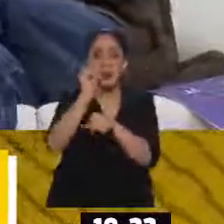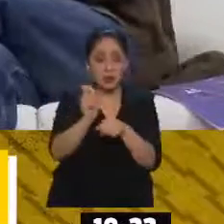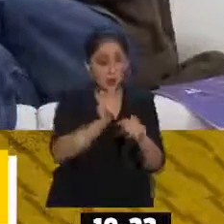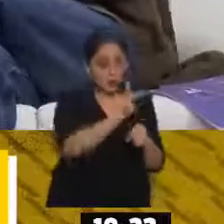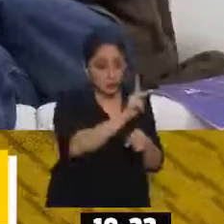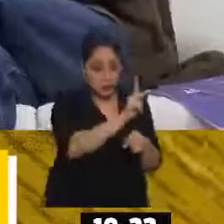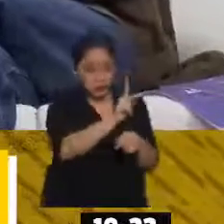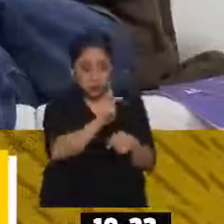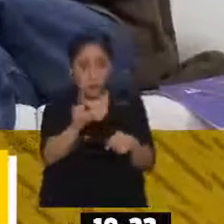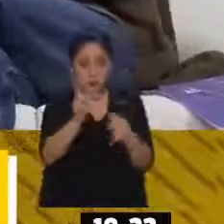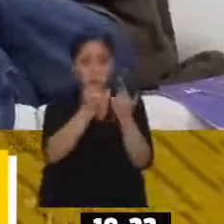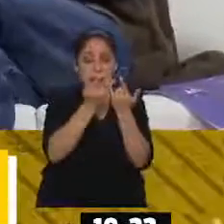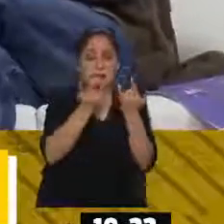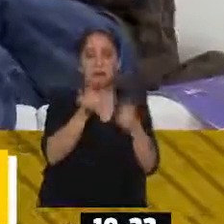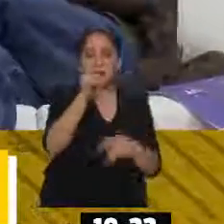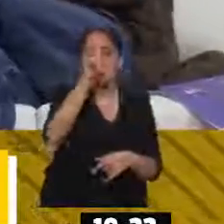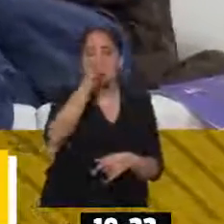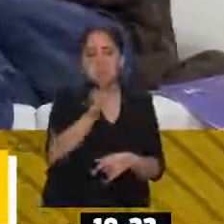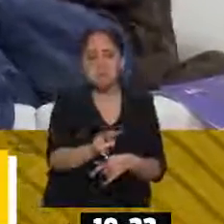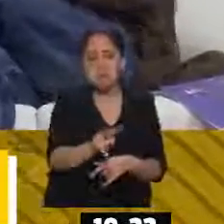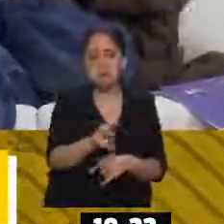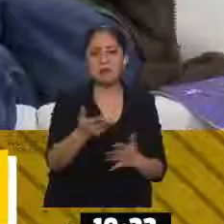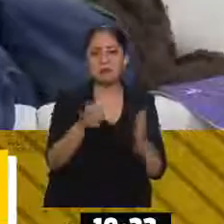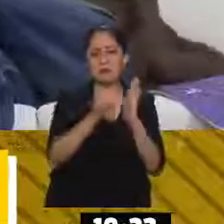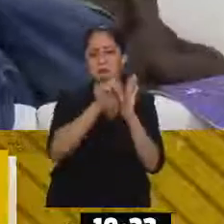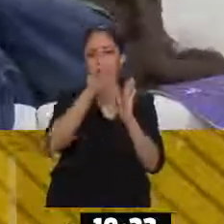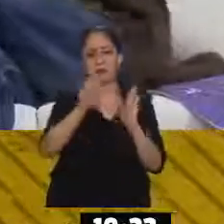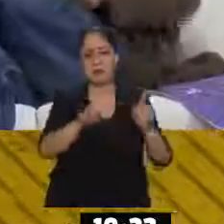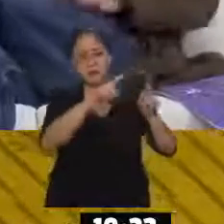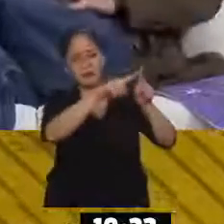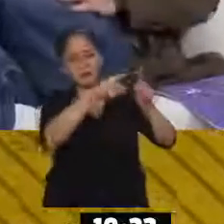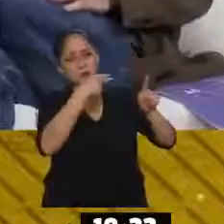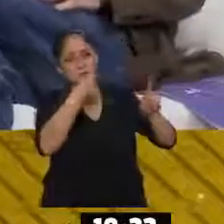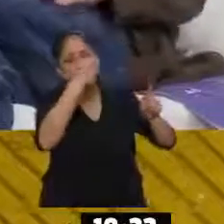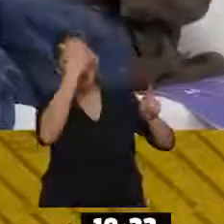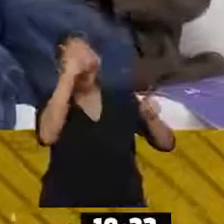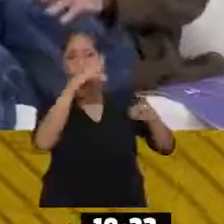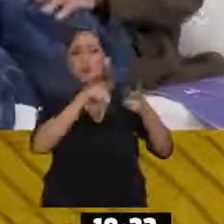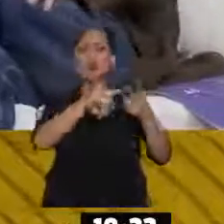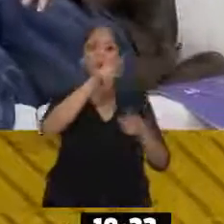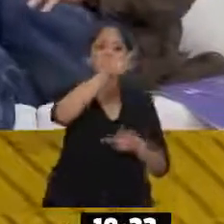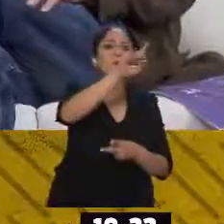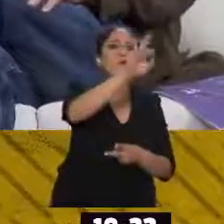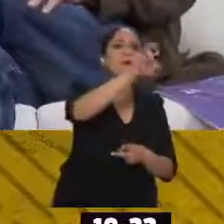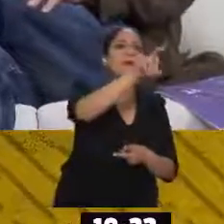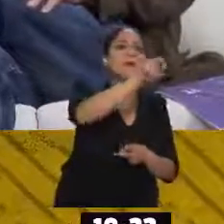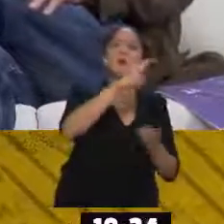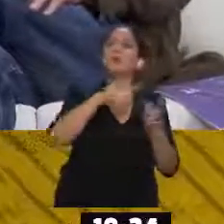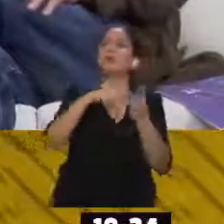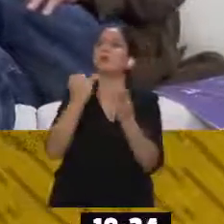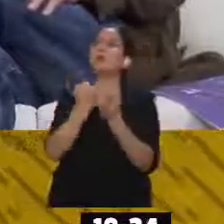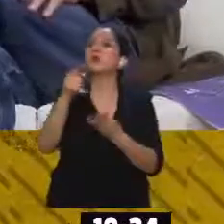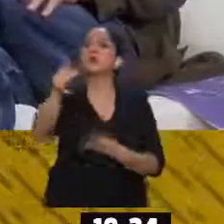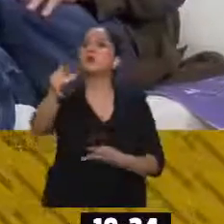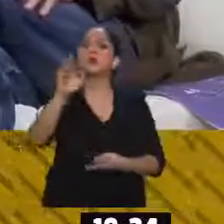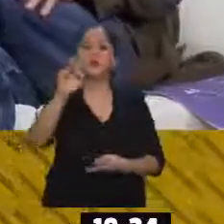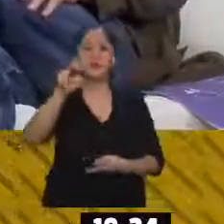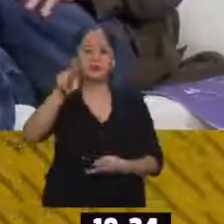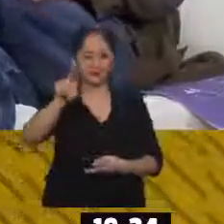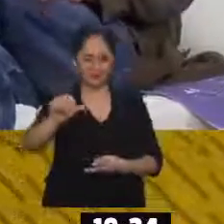reales. Están basadas en personajes como ese señor, como tú, Fernando, como tú, Fernanda, que